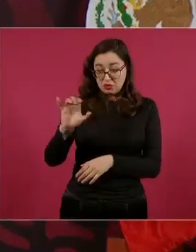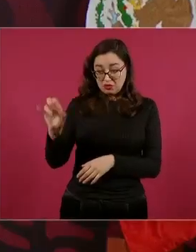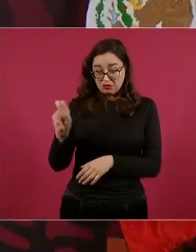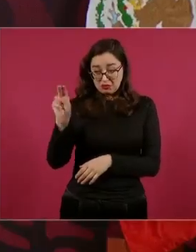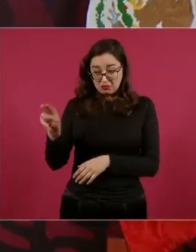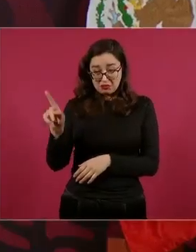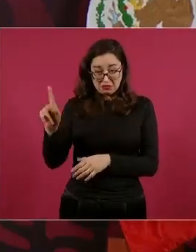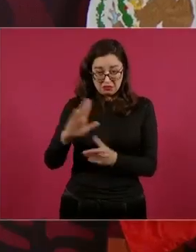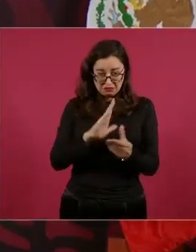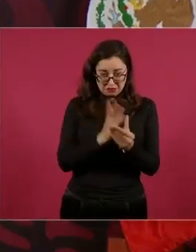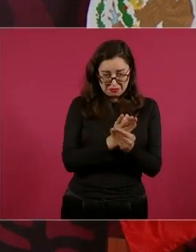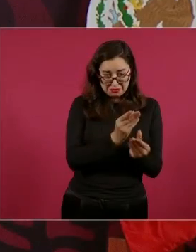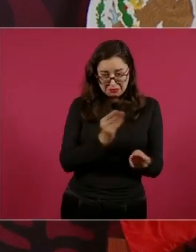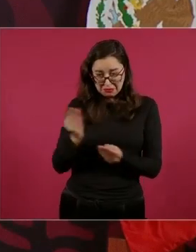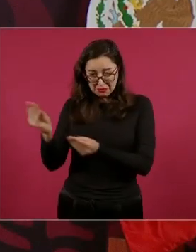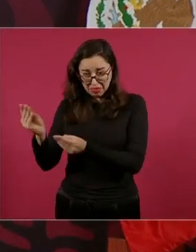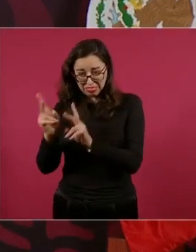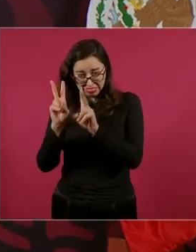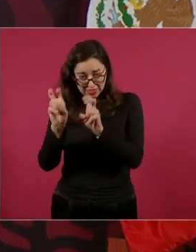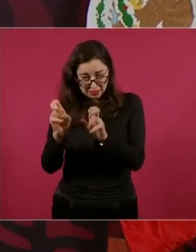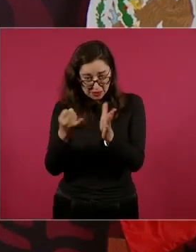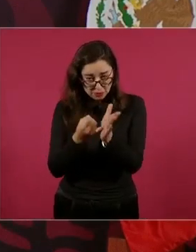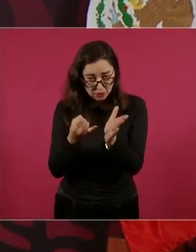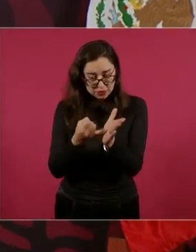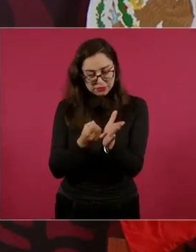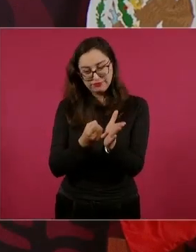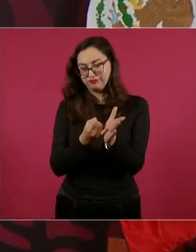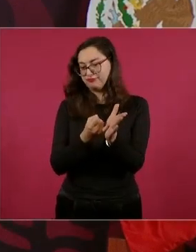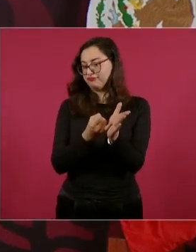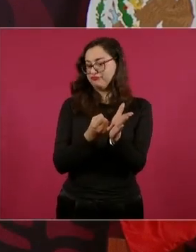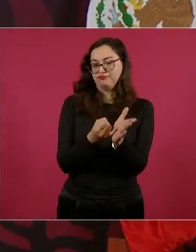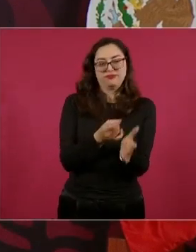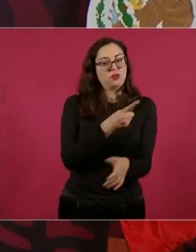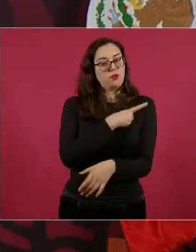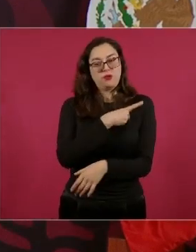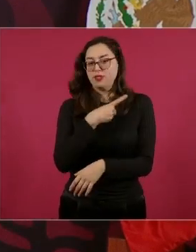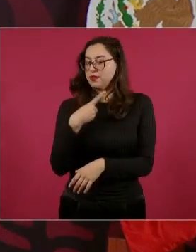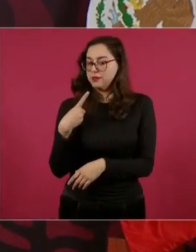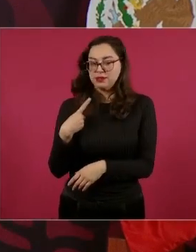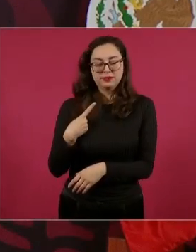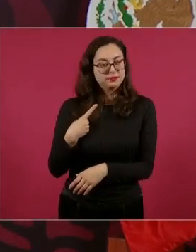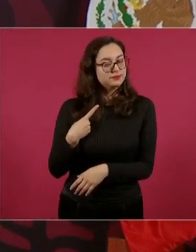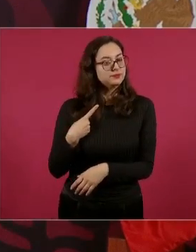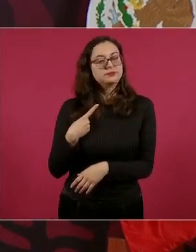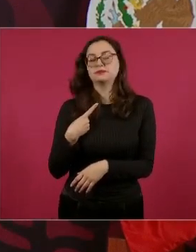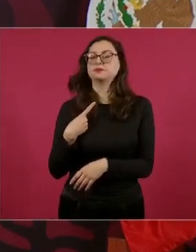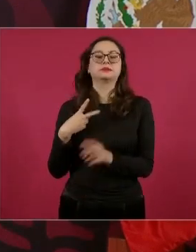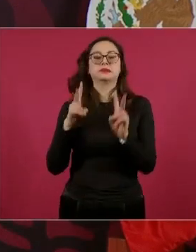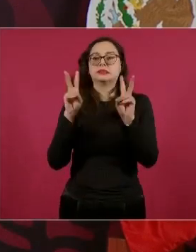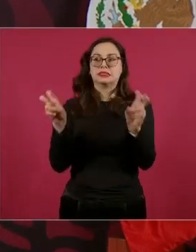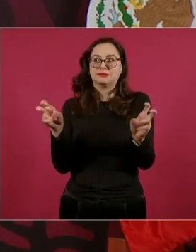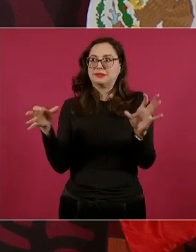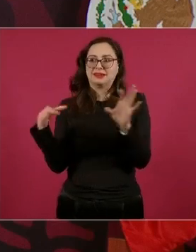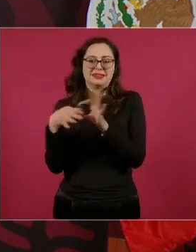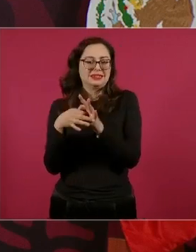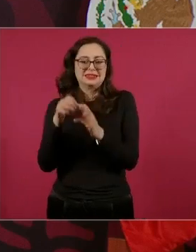por qué llegar a la Corte del expediente, pero llega